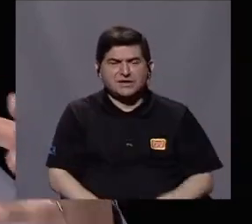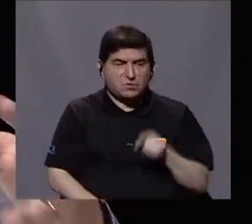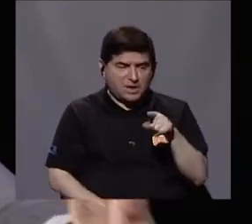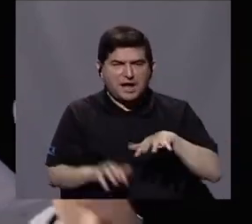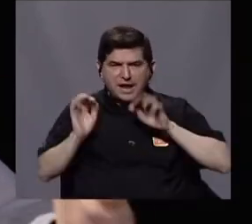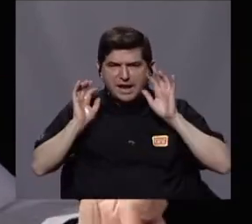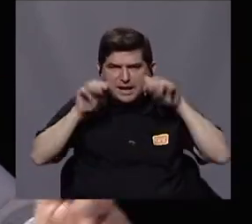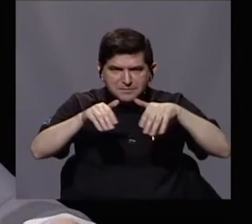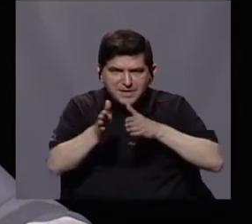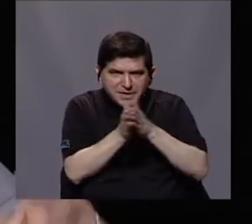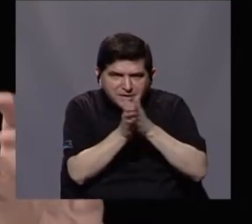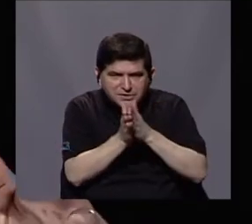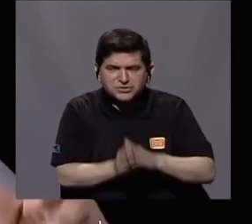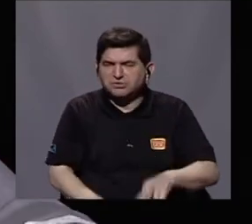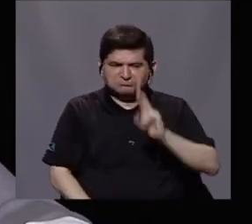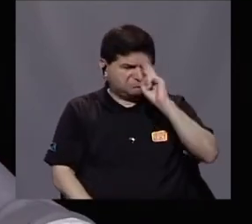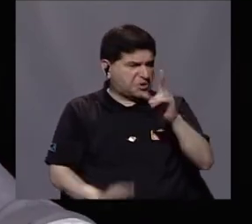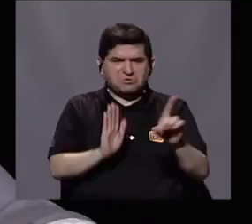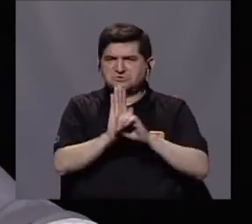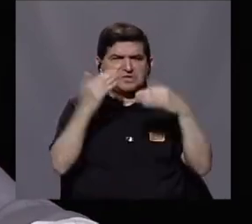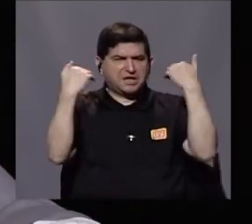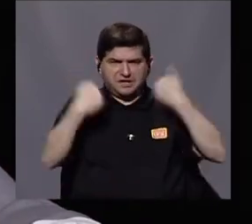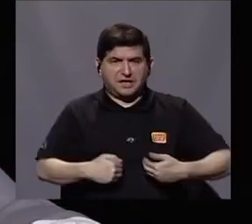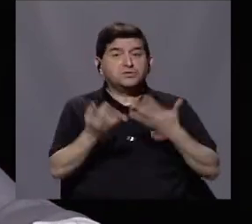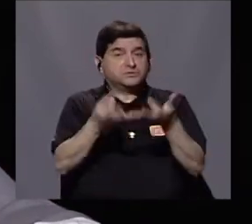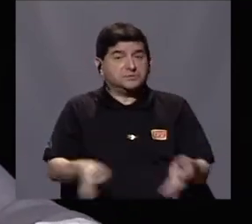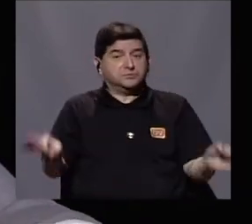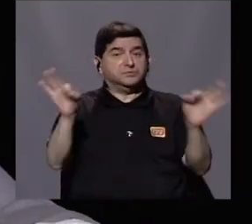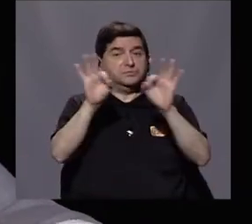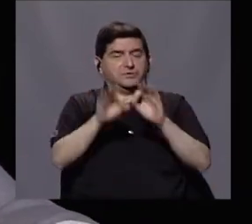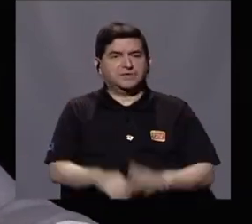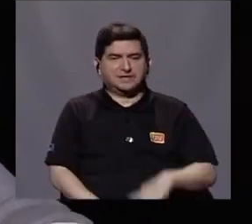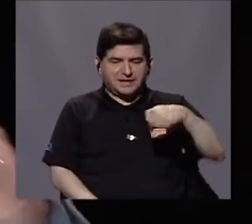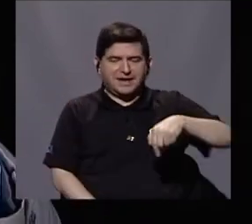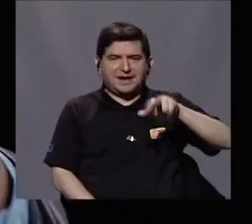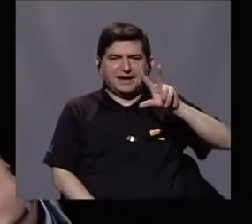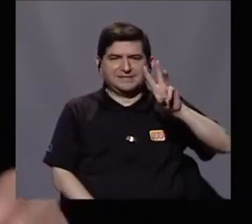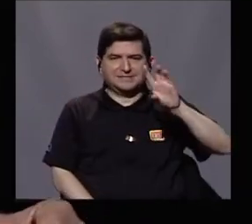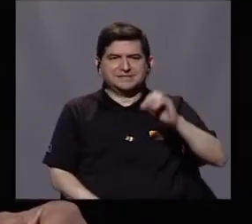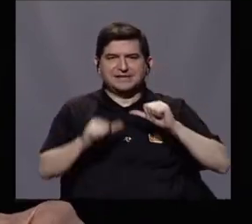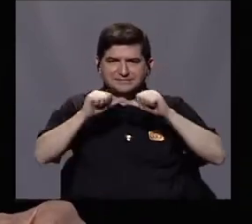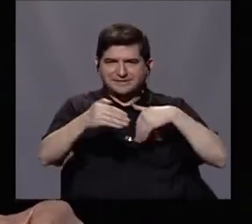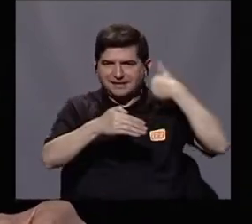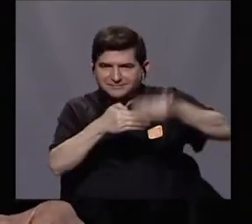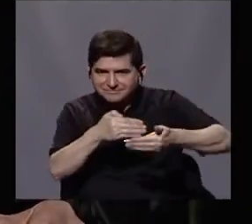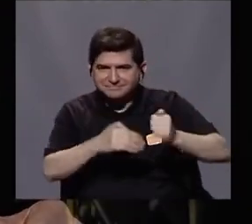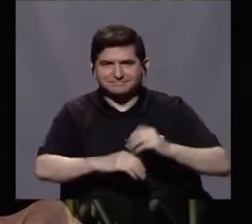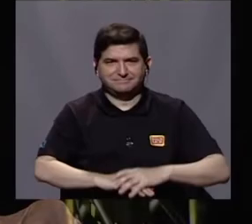migraciones y no respetan derechos humanos. Es algo muy, muy importante. Estamos en 360, ya regresamos.